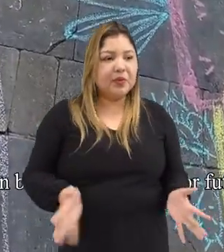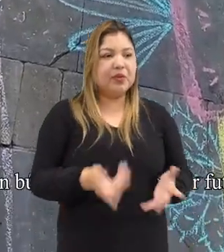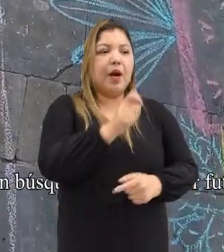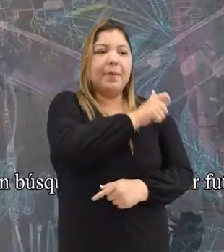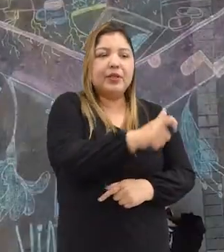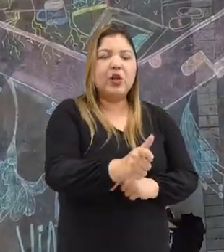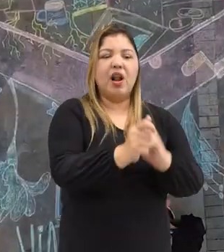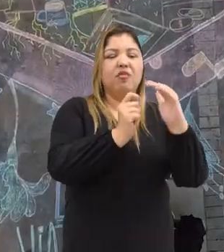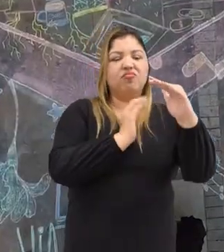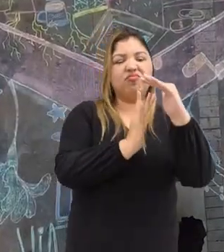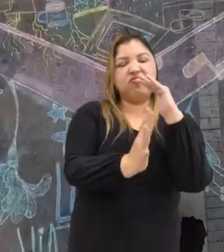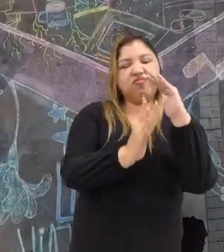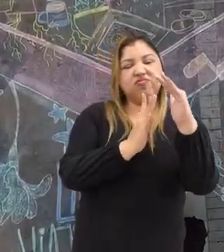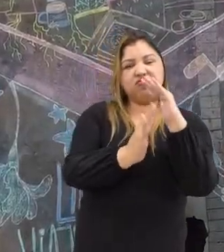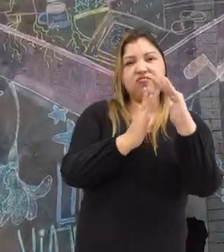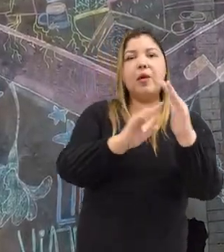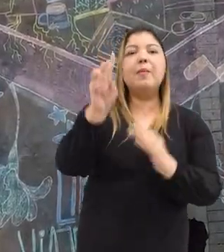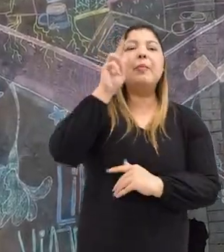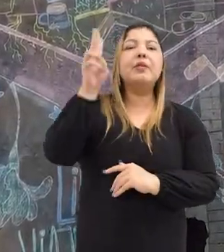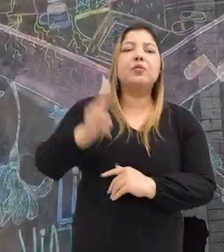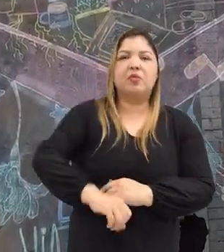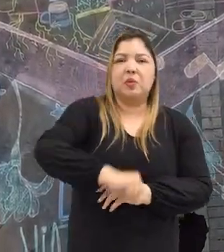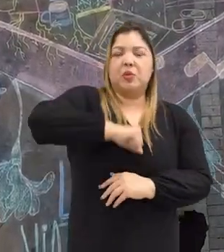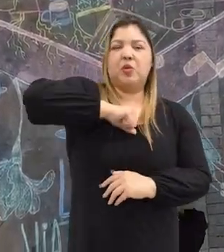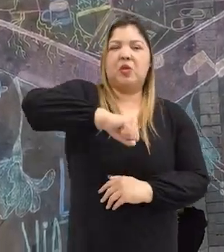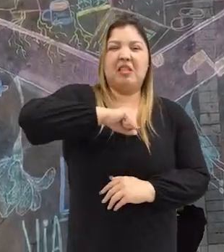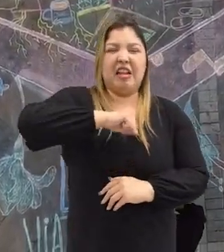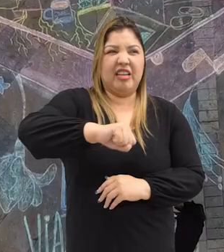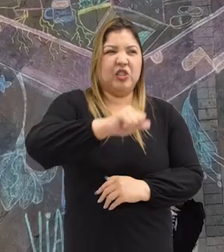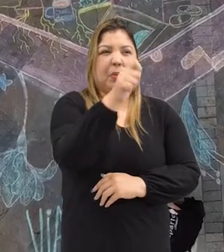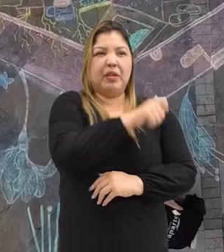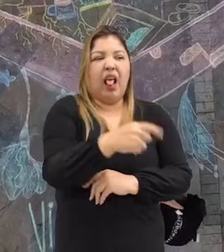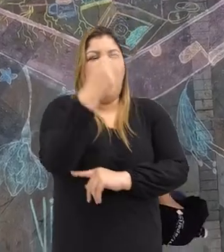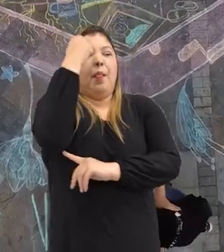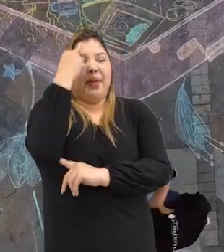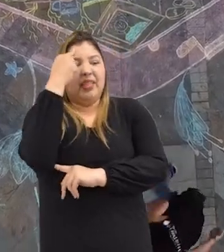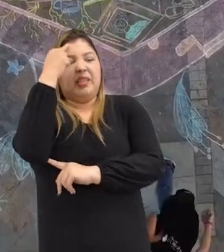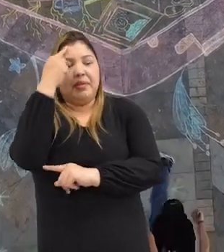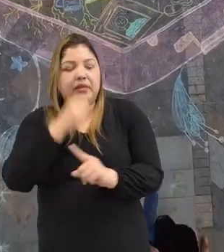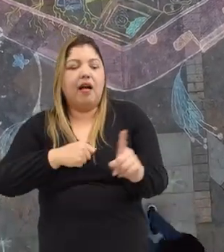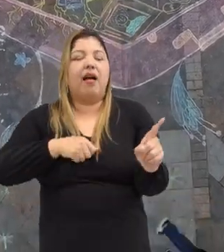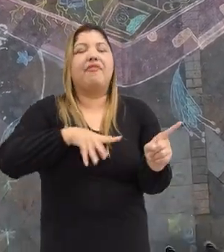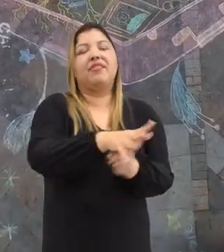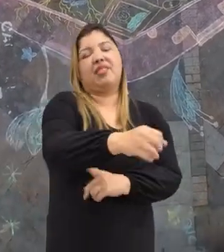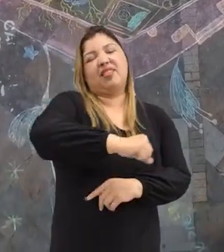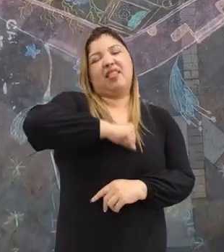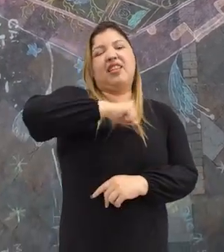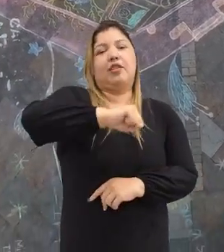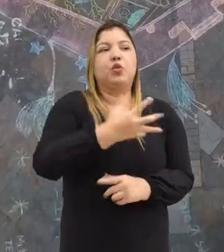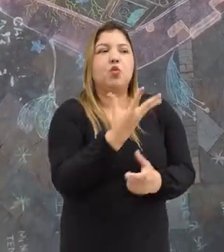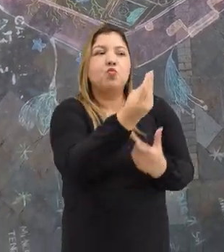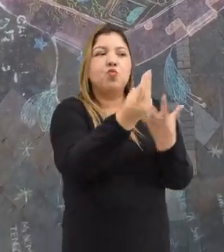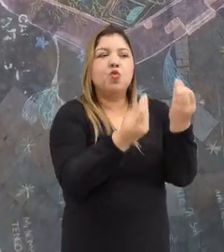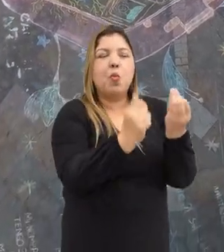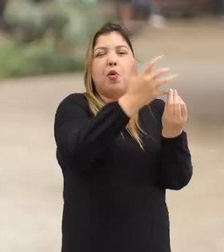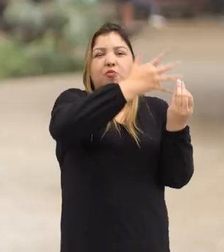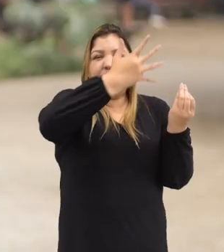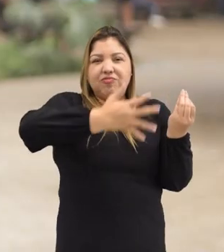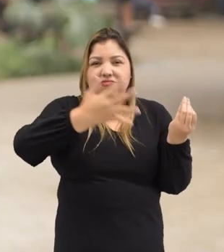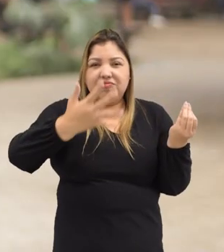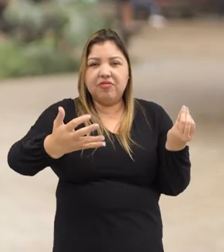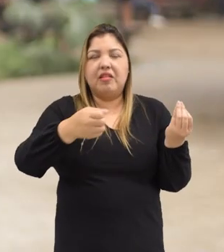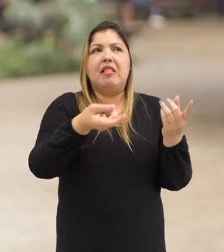la población migrante venezolana, por la revelación de aquellos estereotipos que afectan los derechos de la población LGBTI,